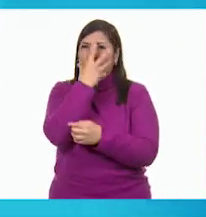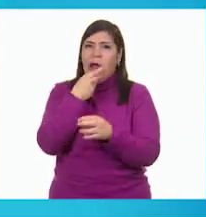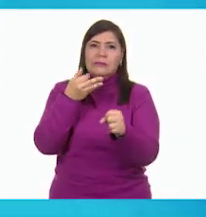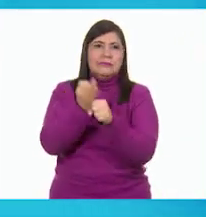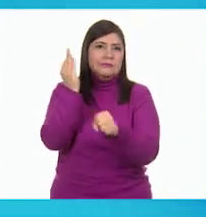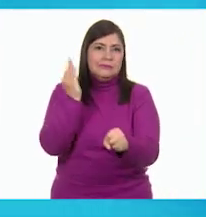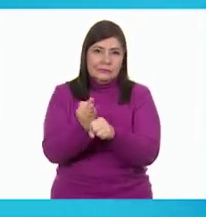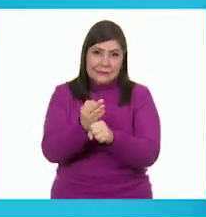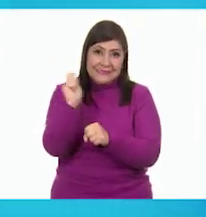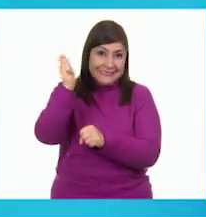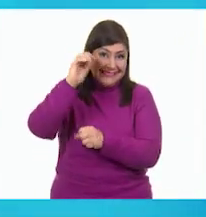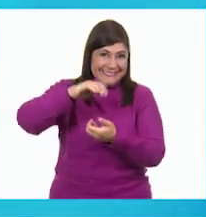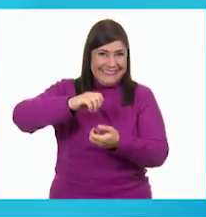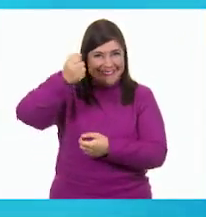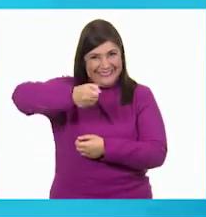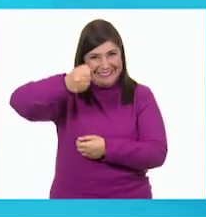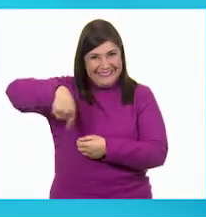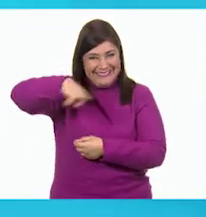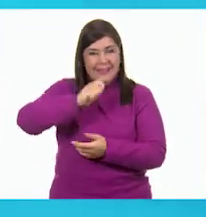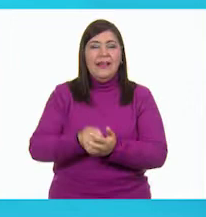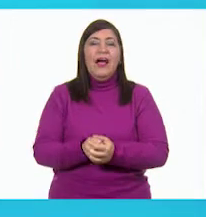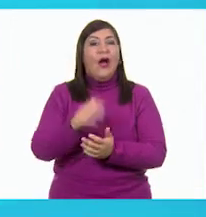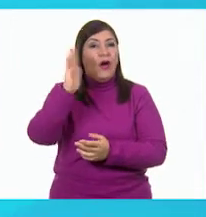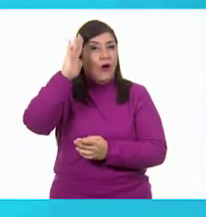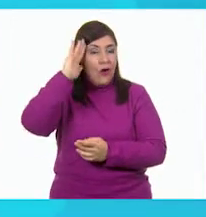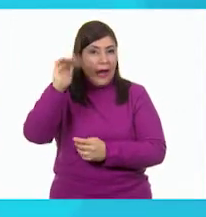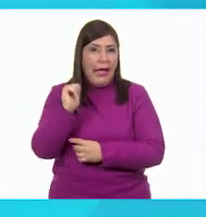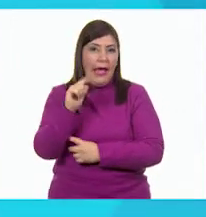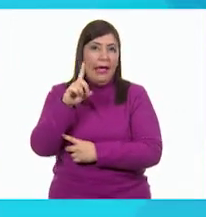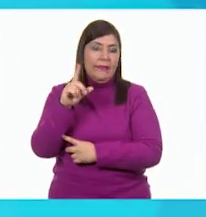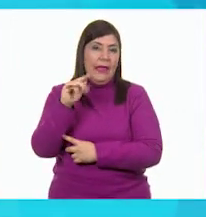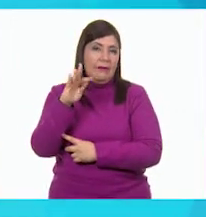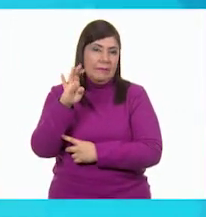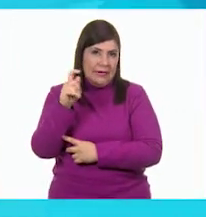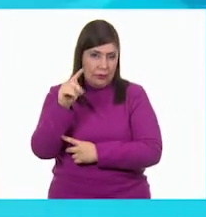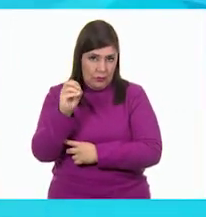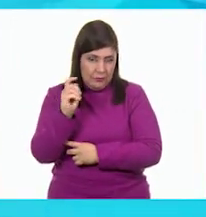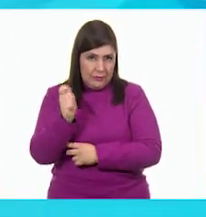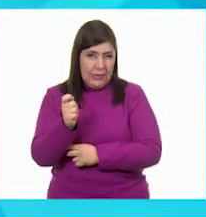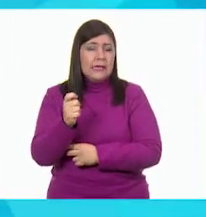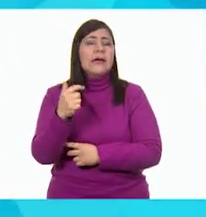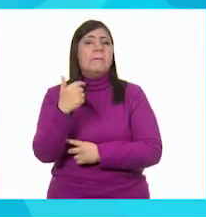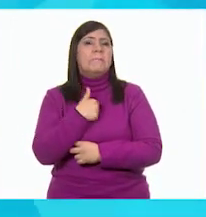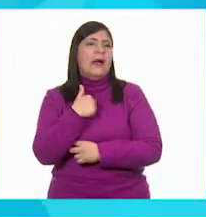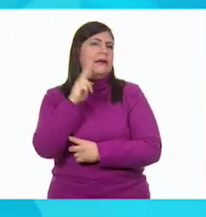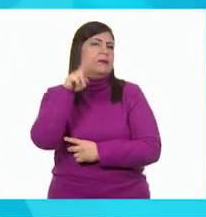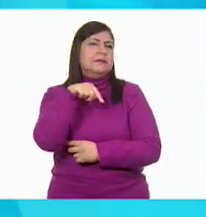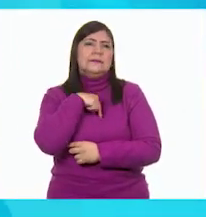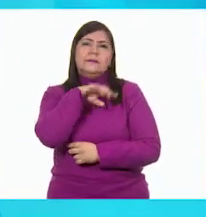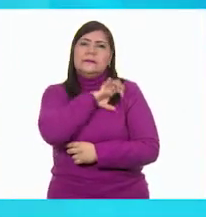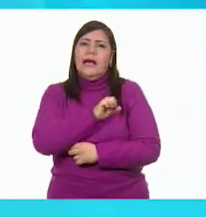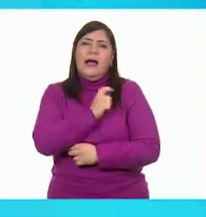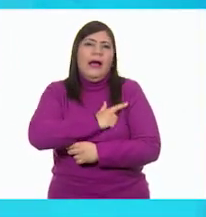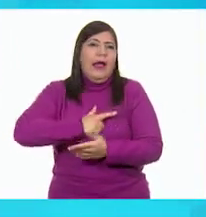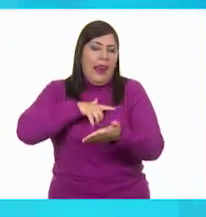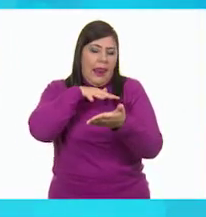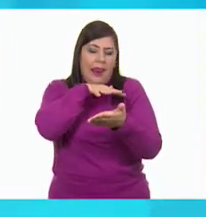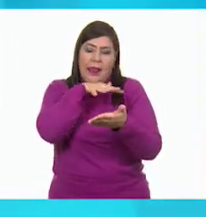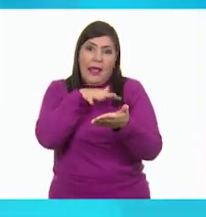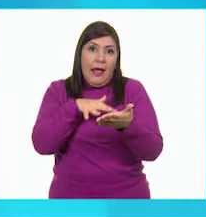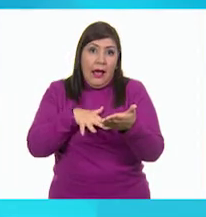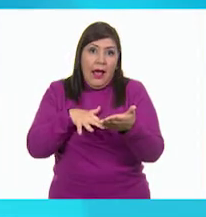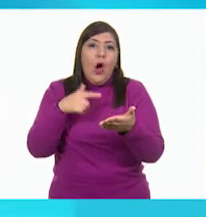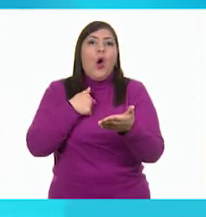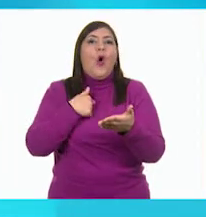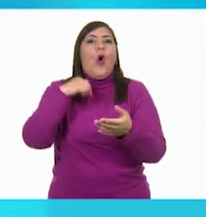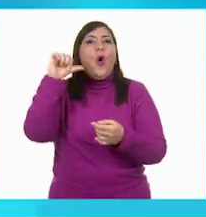divertidos. ¡Saludos! Hola, soy Adalberto Arados Martínez y a mí me encanta leer. Así